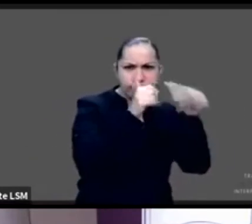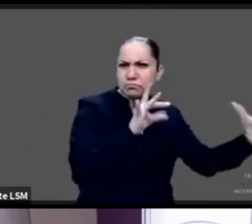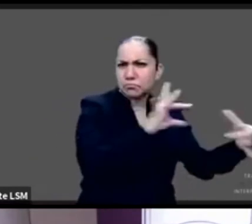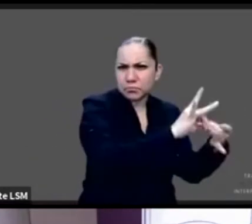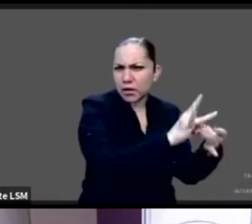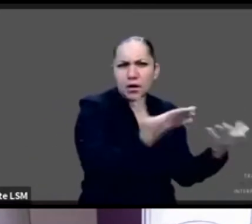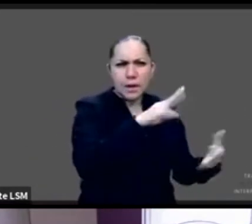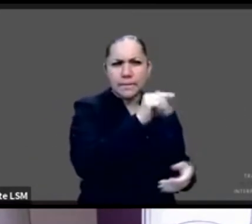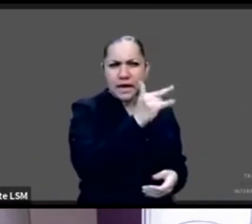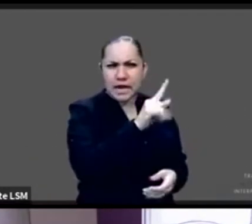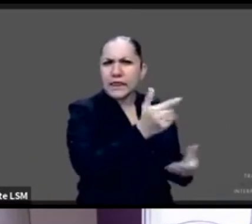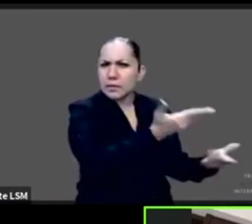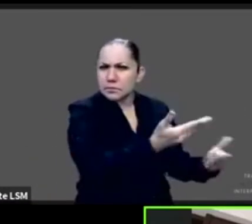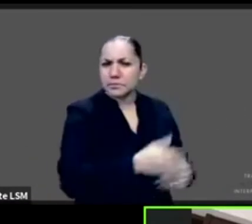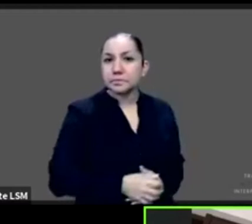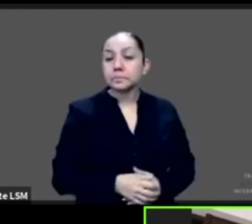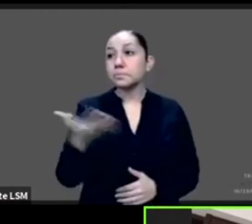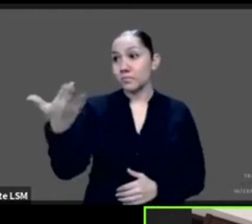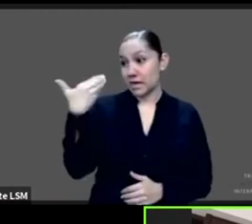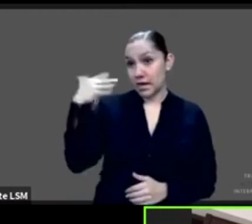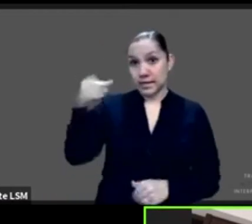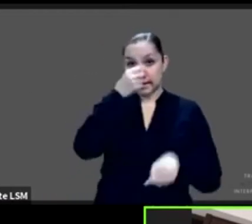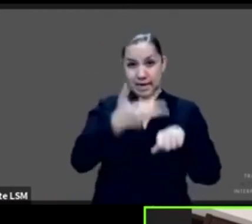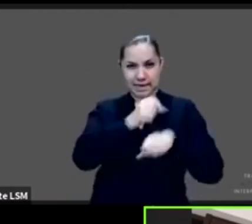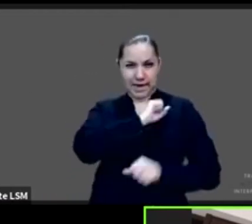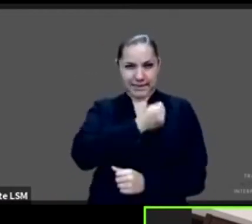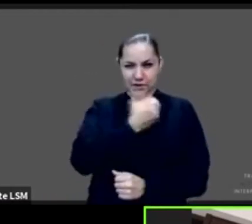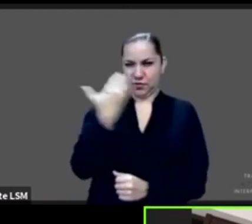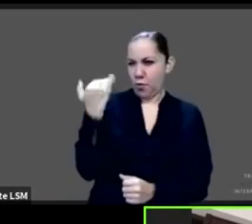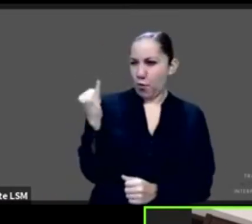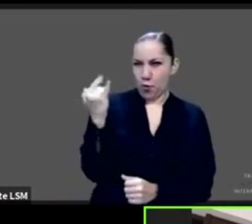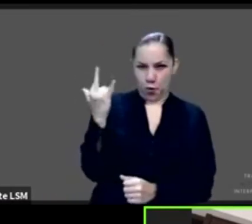menos en julio, publicó unas recomendaciones para la integración del cuidador primario